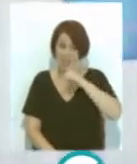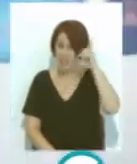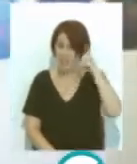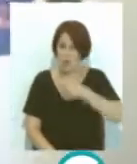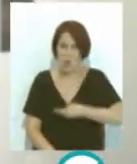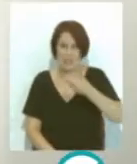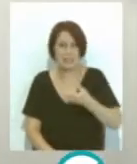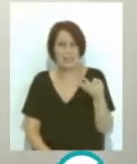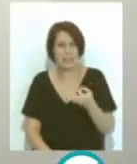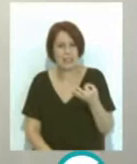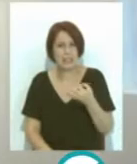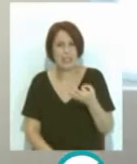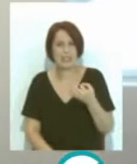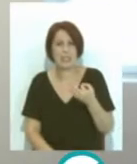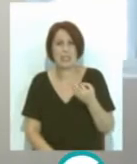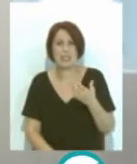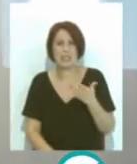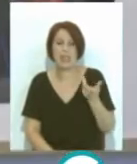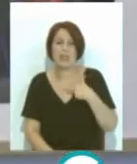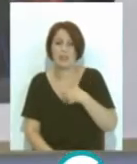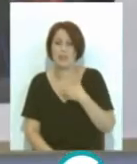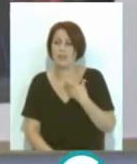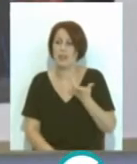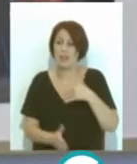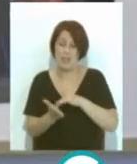lo que yo llamo del feeling la revista